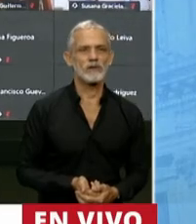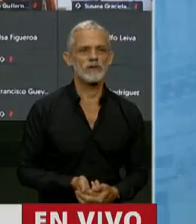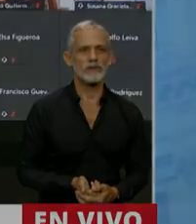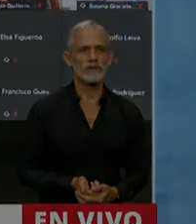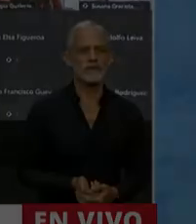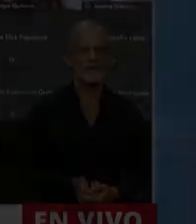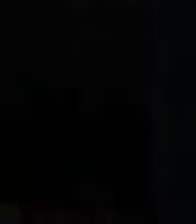diputada.